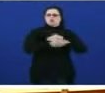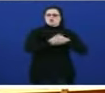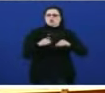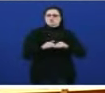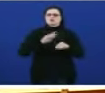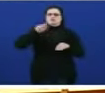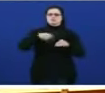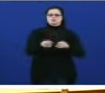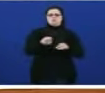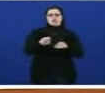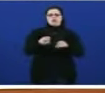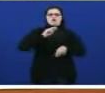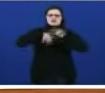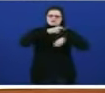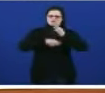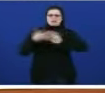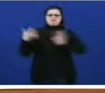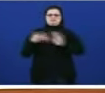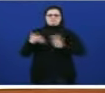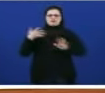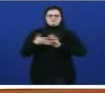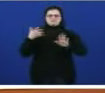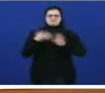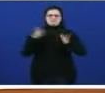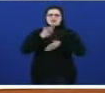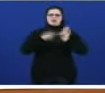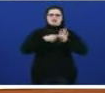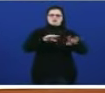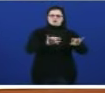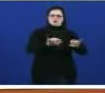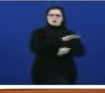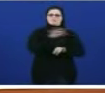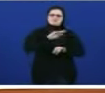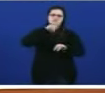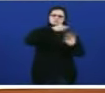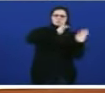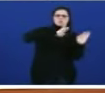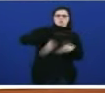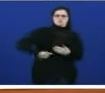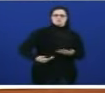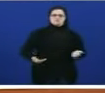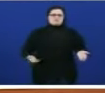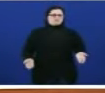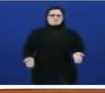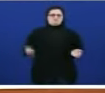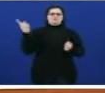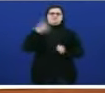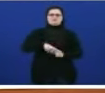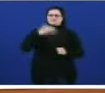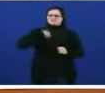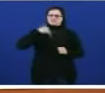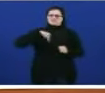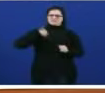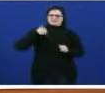express da lei do solo e finalmente aprobarán as directrices de ordenación do territorio aprobarán as directrices de ordenación do territorio cando xa